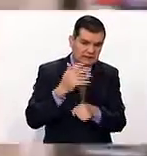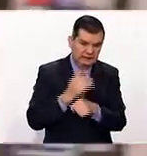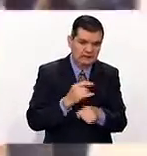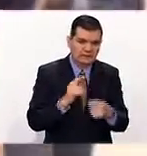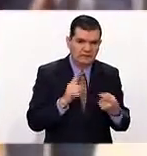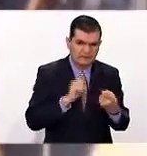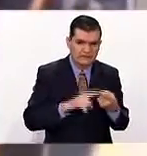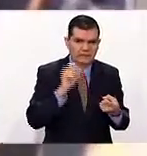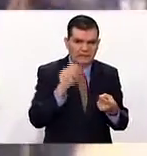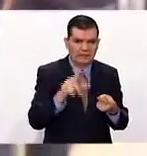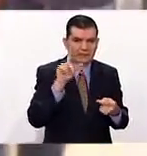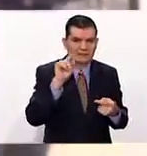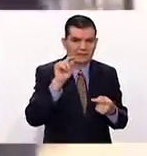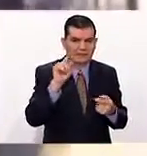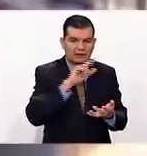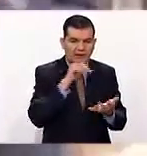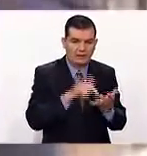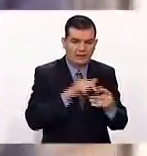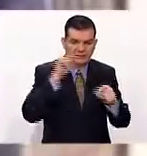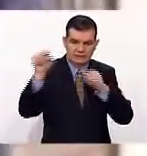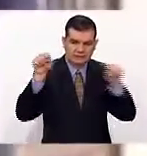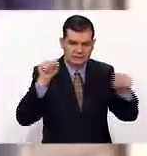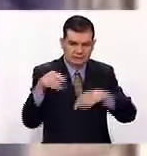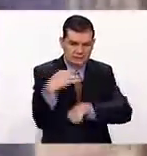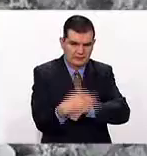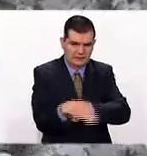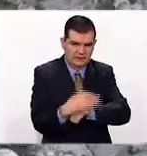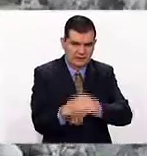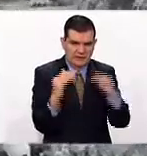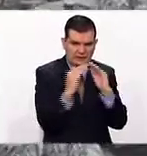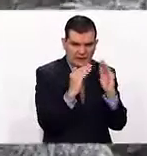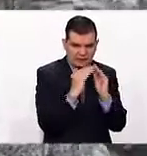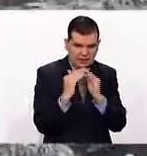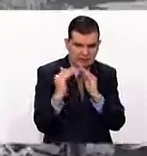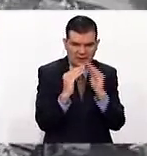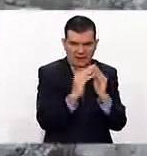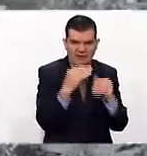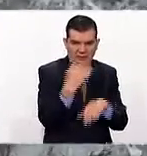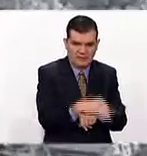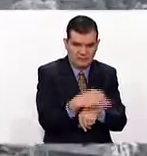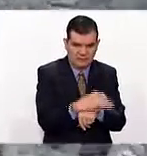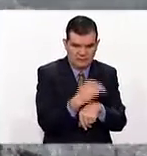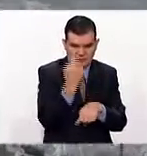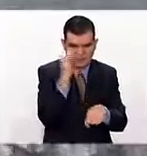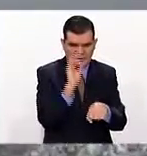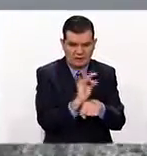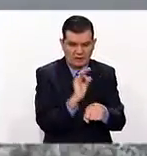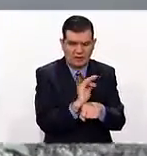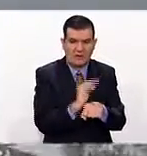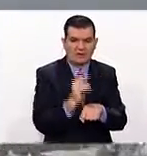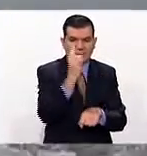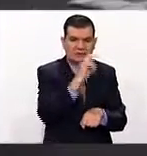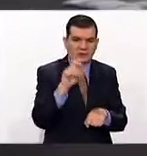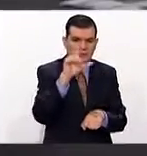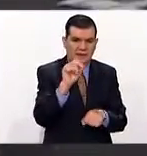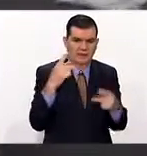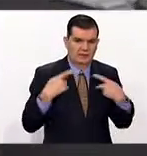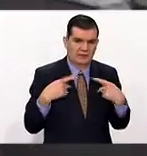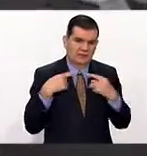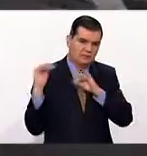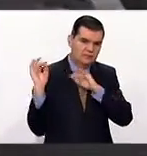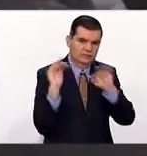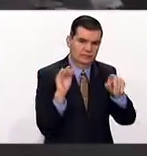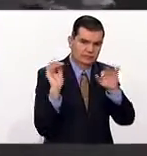ahí mismo 70 refugios temporales instalados, en donde hay el aproximado de 120 personas.